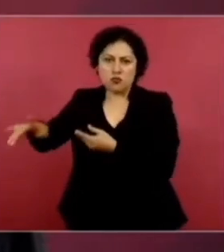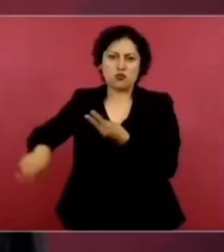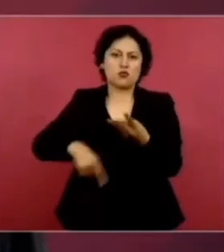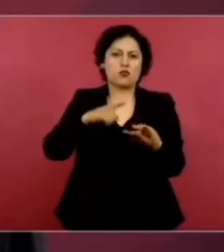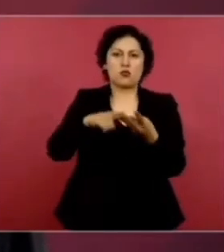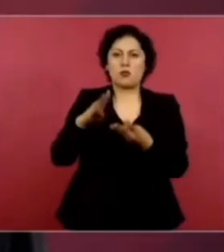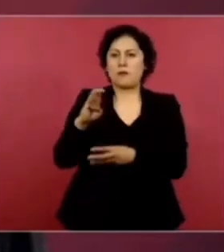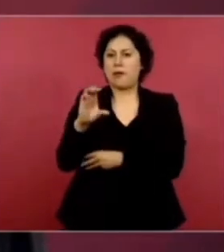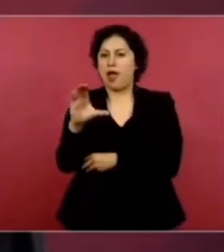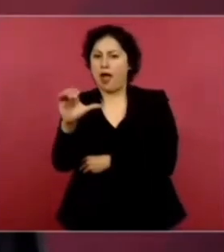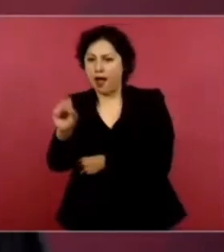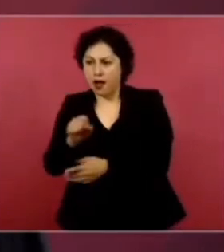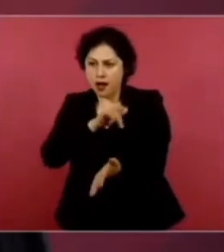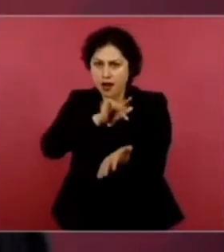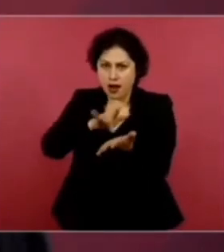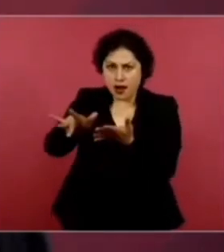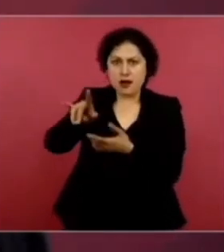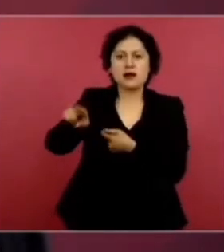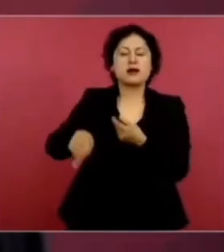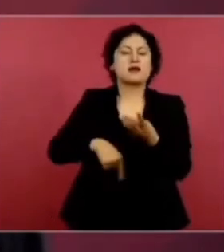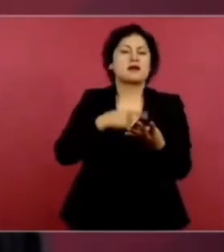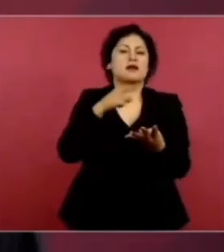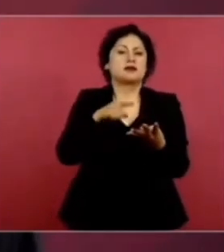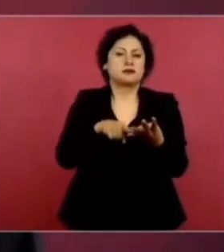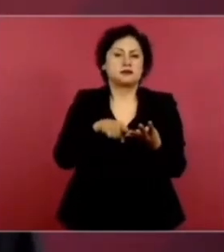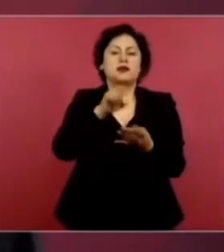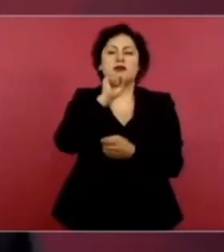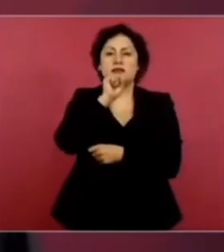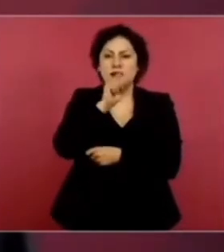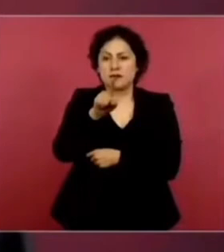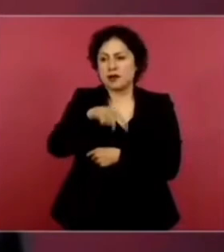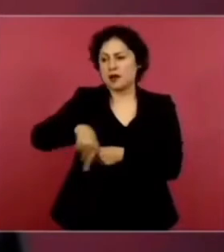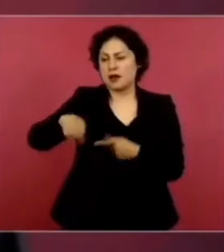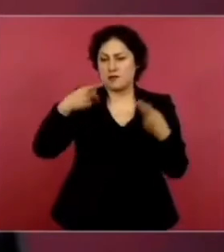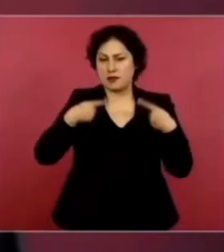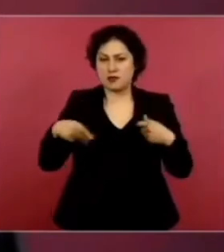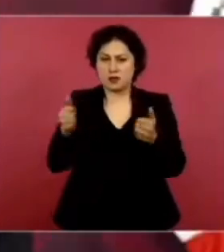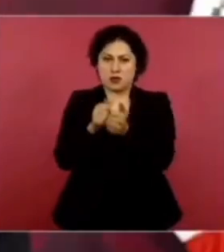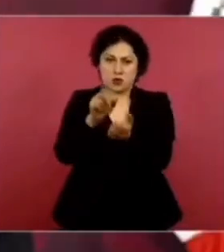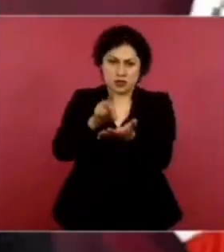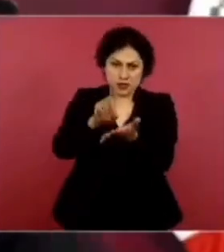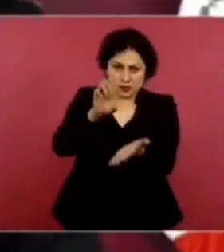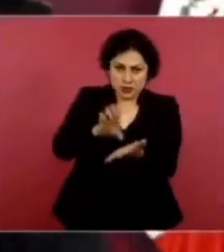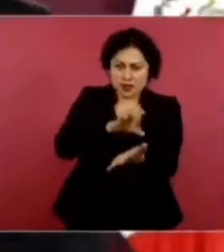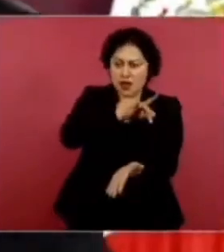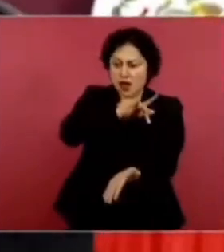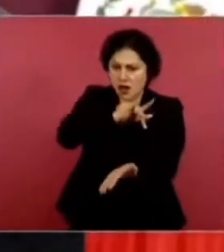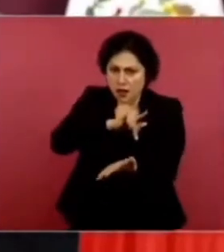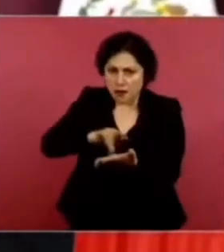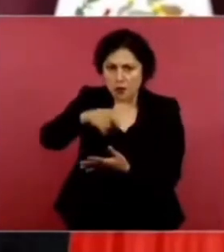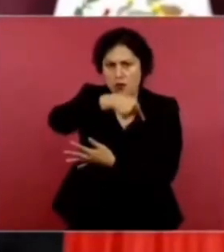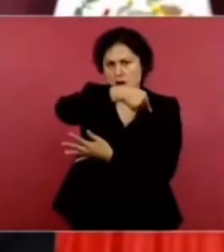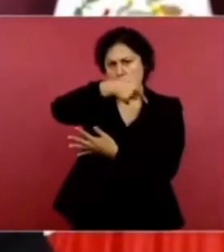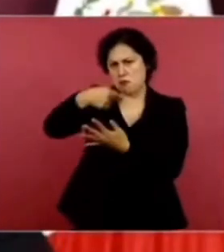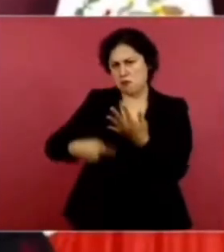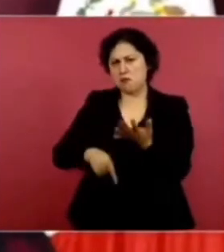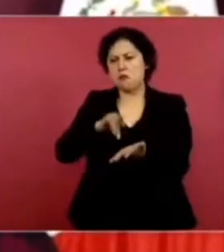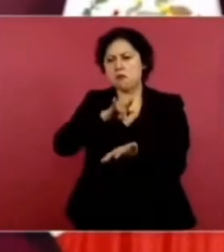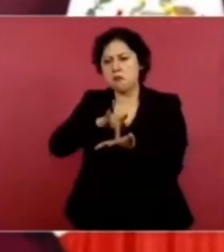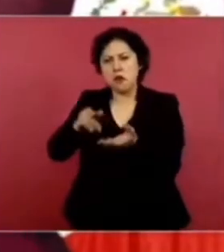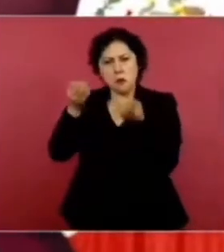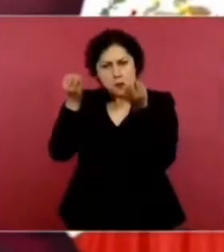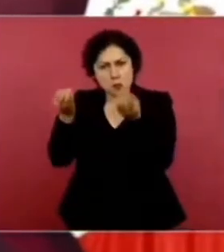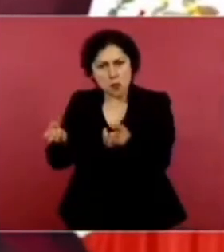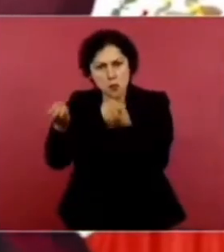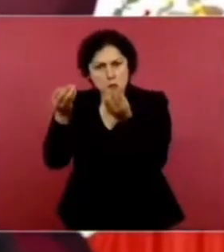Se apoya con personas. Se apoya a personas con discapacidad. Nada más que se. Tome en